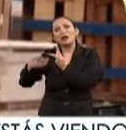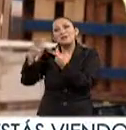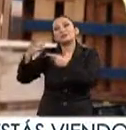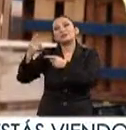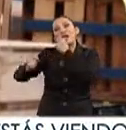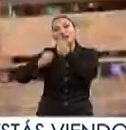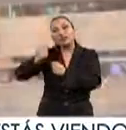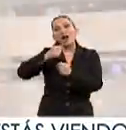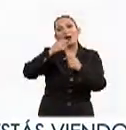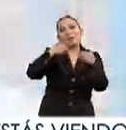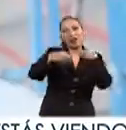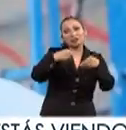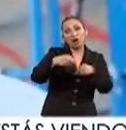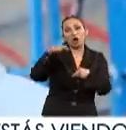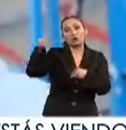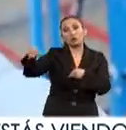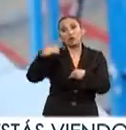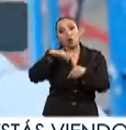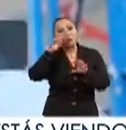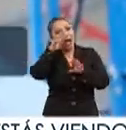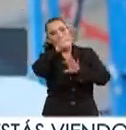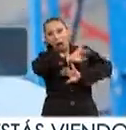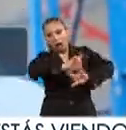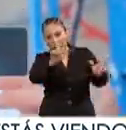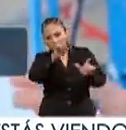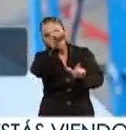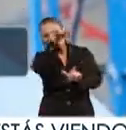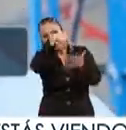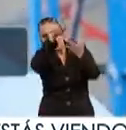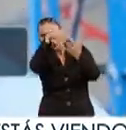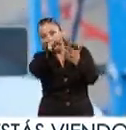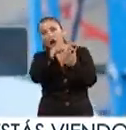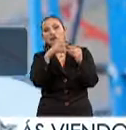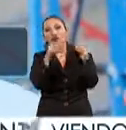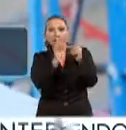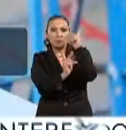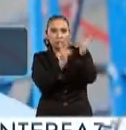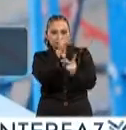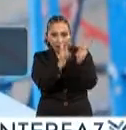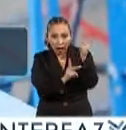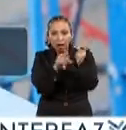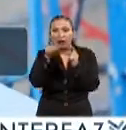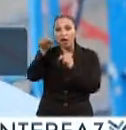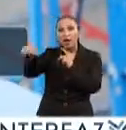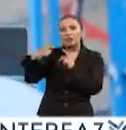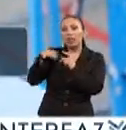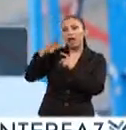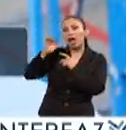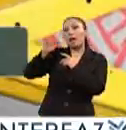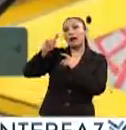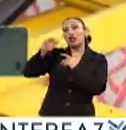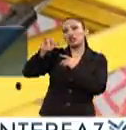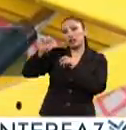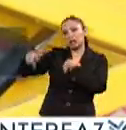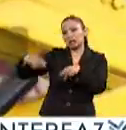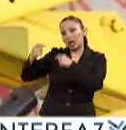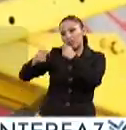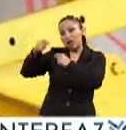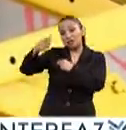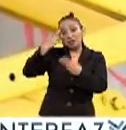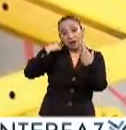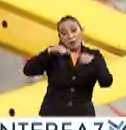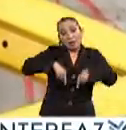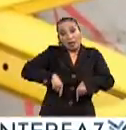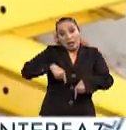plásticos las partes que ya vi que ya están pintadas son las de frutas y legumbres y las de abarrotes si pueden venir aquí